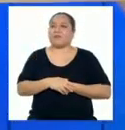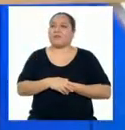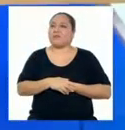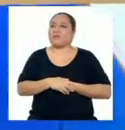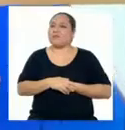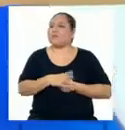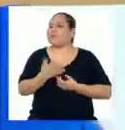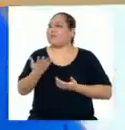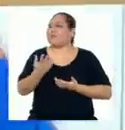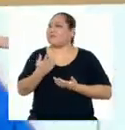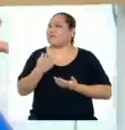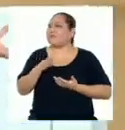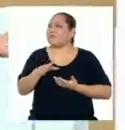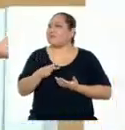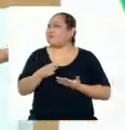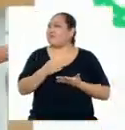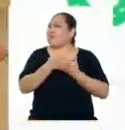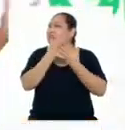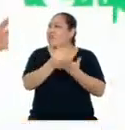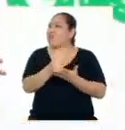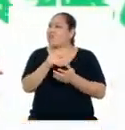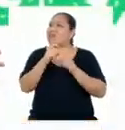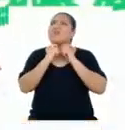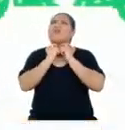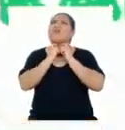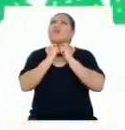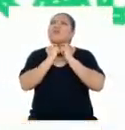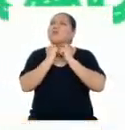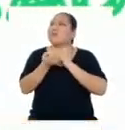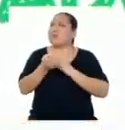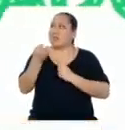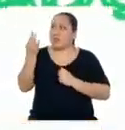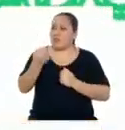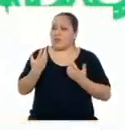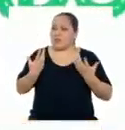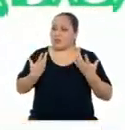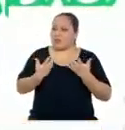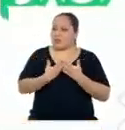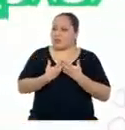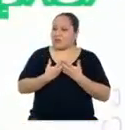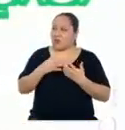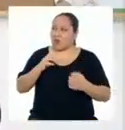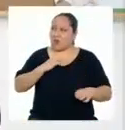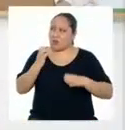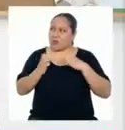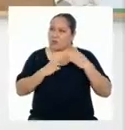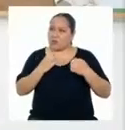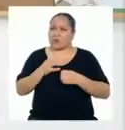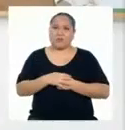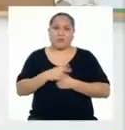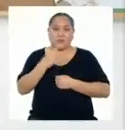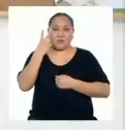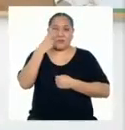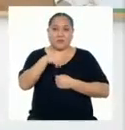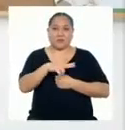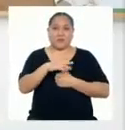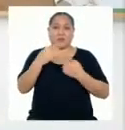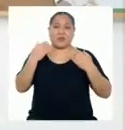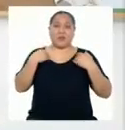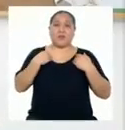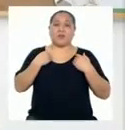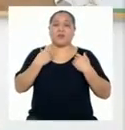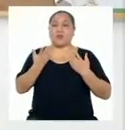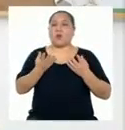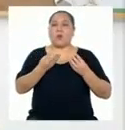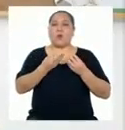¿Y para qué sirve exactamente? ¿Realmente tiene relación con nuestras emociones? Fíjate que tenemos una